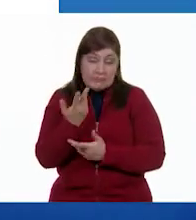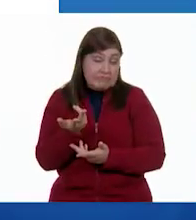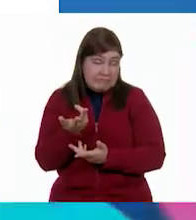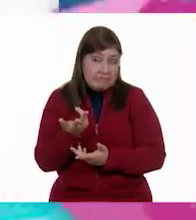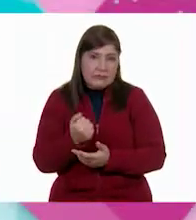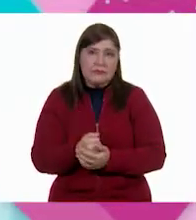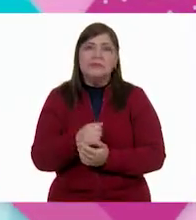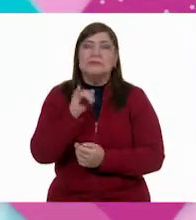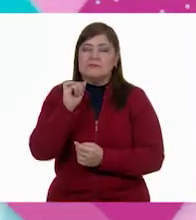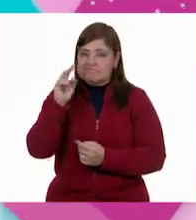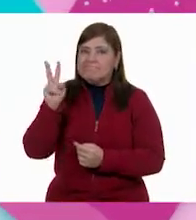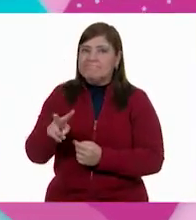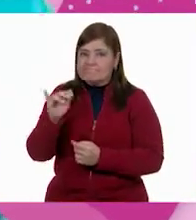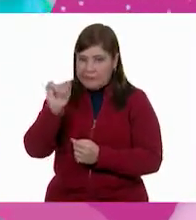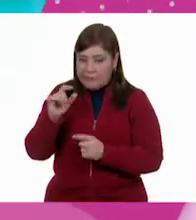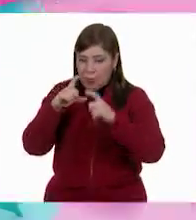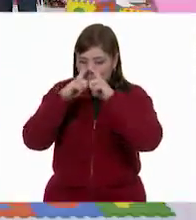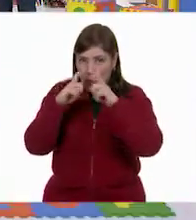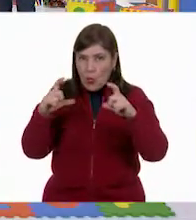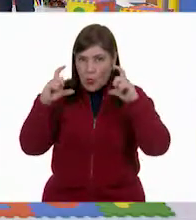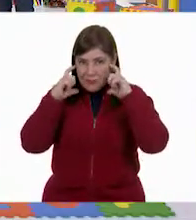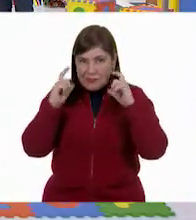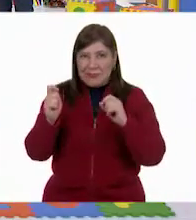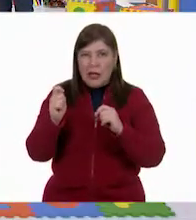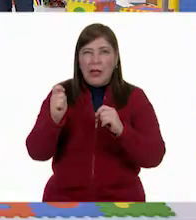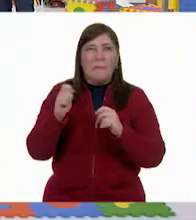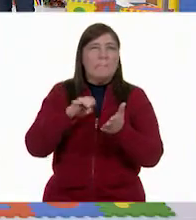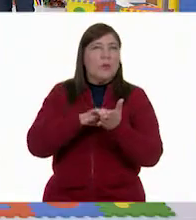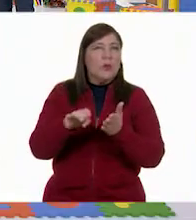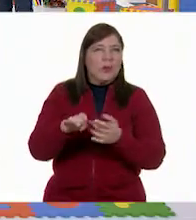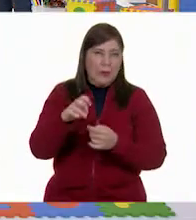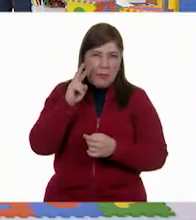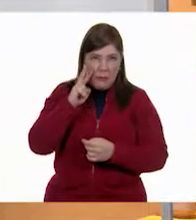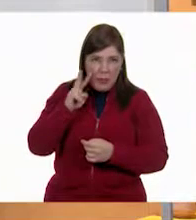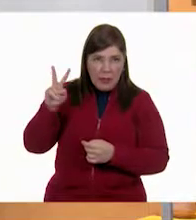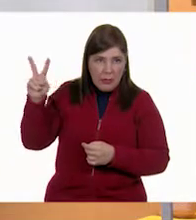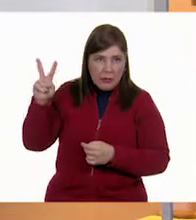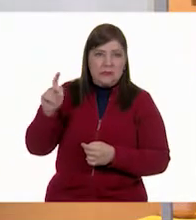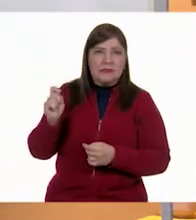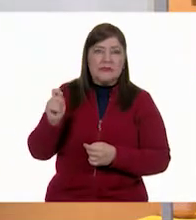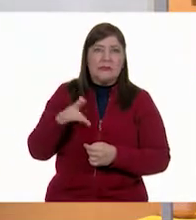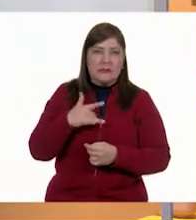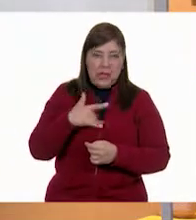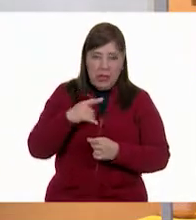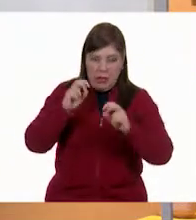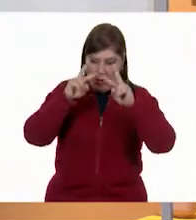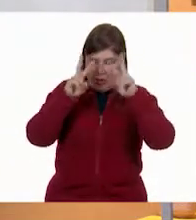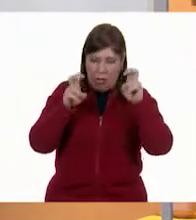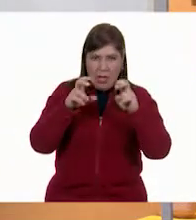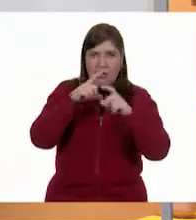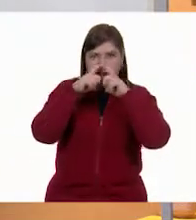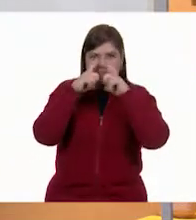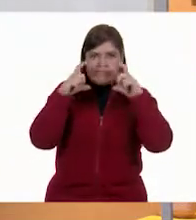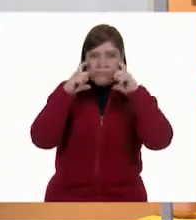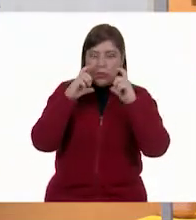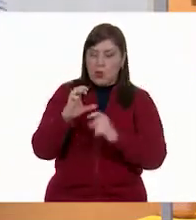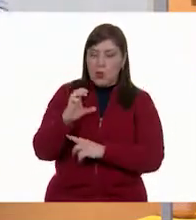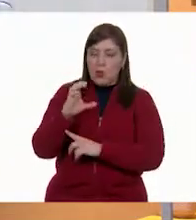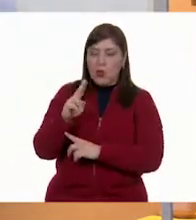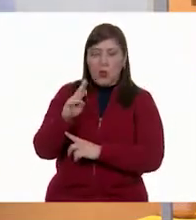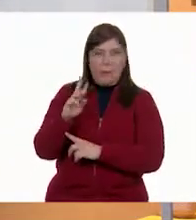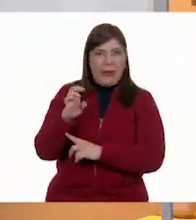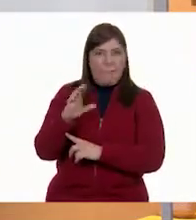sí. Es muy interesante la del cubrebocas, por ejemplo, si la vemos ahí, nada más con el título cubrebocas nos puede llegar a,